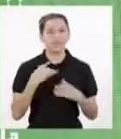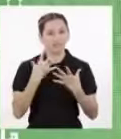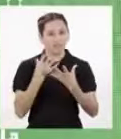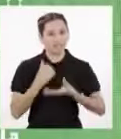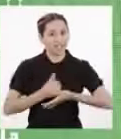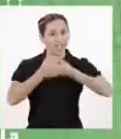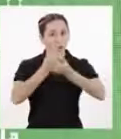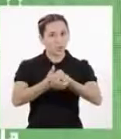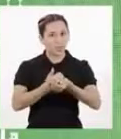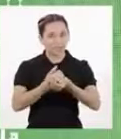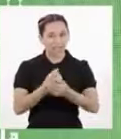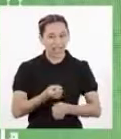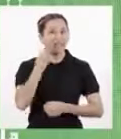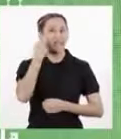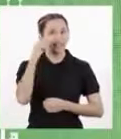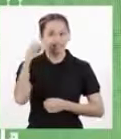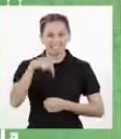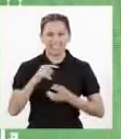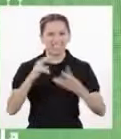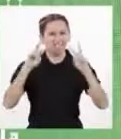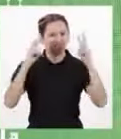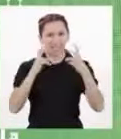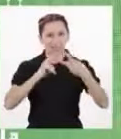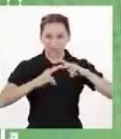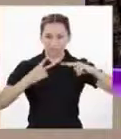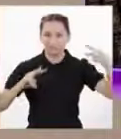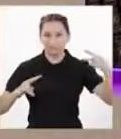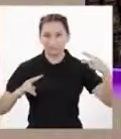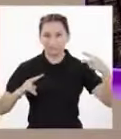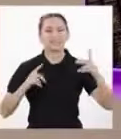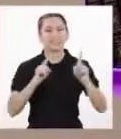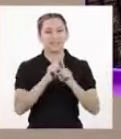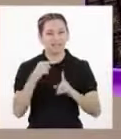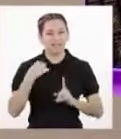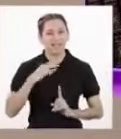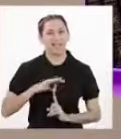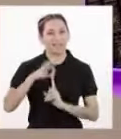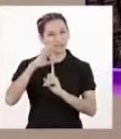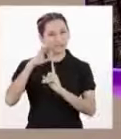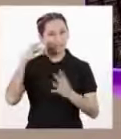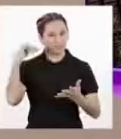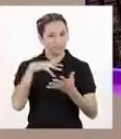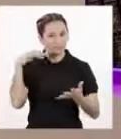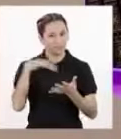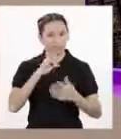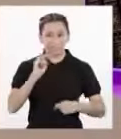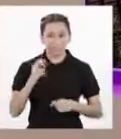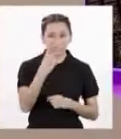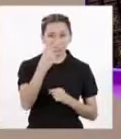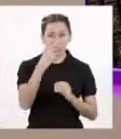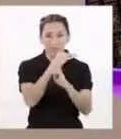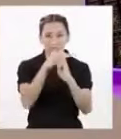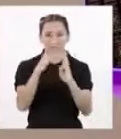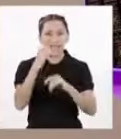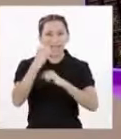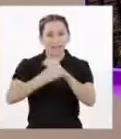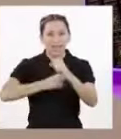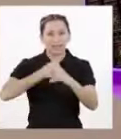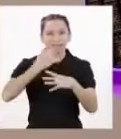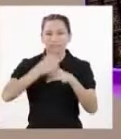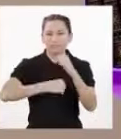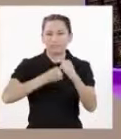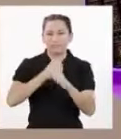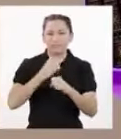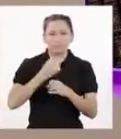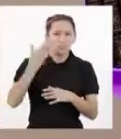a entender esto de la información genética Ya que es nuestra especialidad Lo que nosotros estudiamos en la segunda mitad del siglo pasado Y que nos